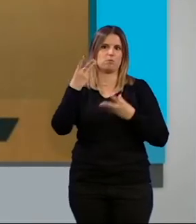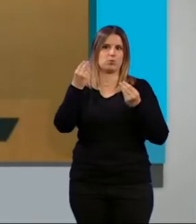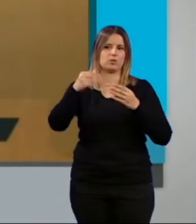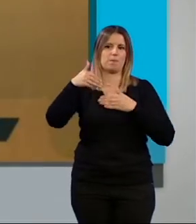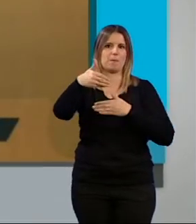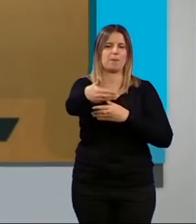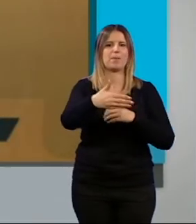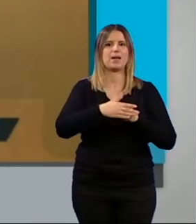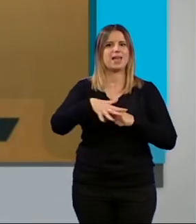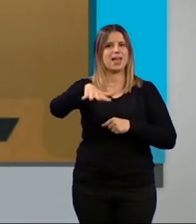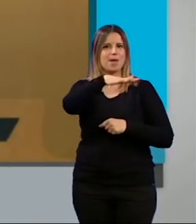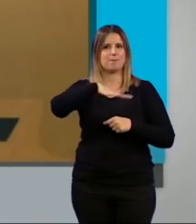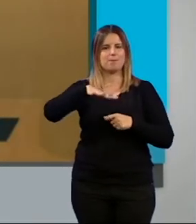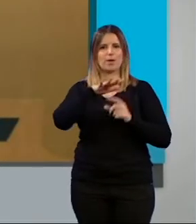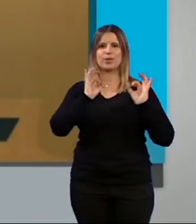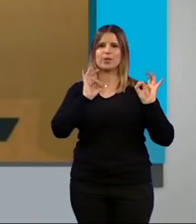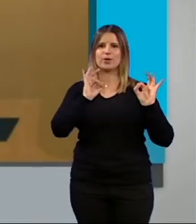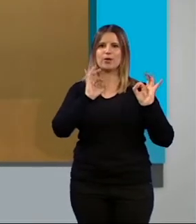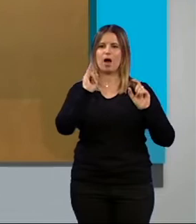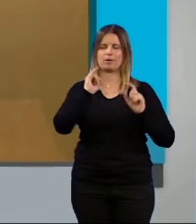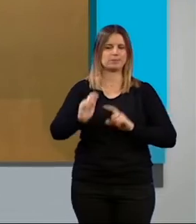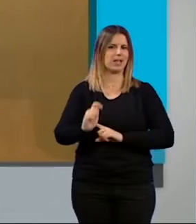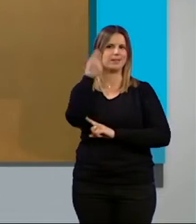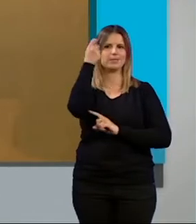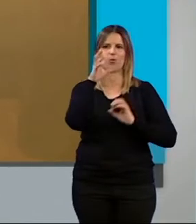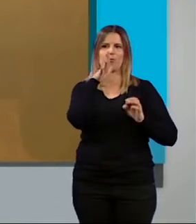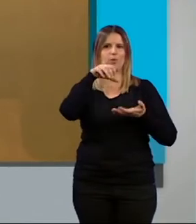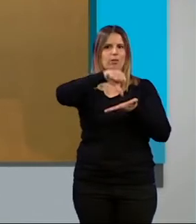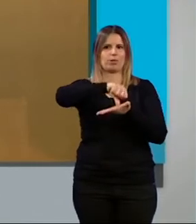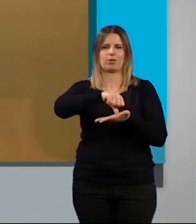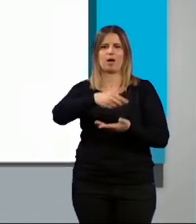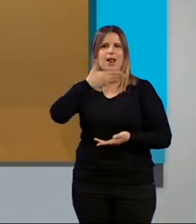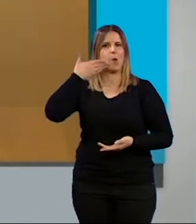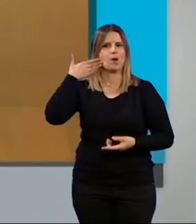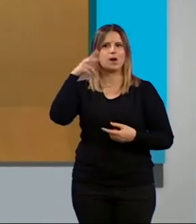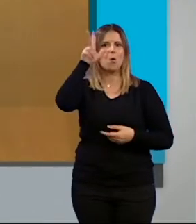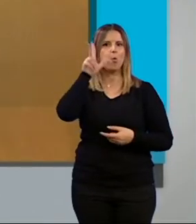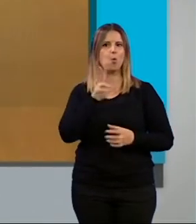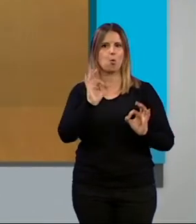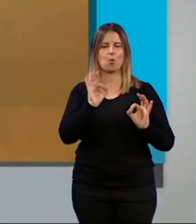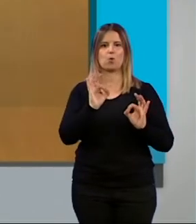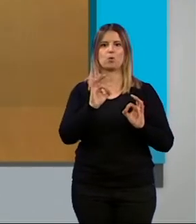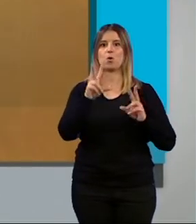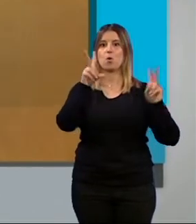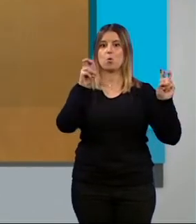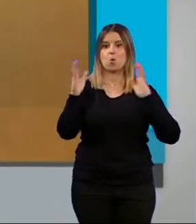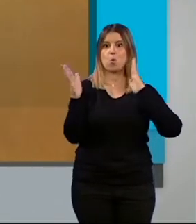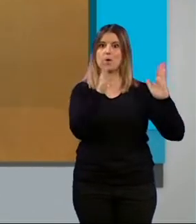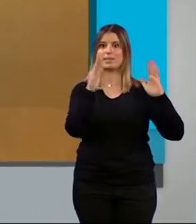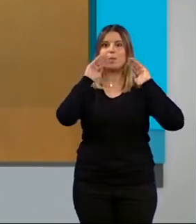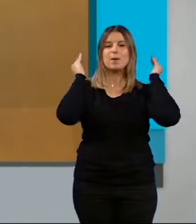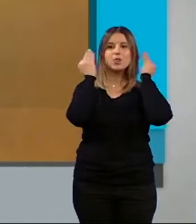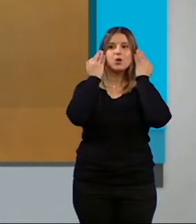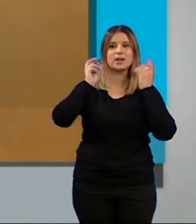en un espacio que está llamado a tener éxito porque está en un lugar privilegiado de la ciudad La nueva etapa del Palacio de Congresos en donde ninguna